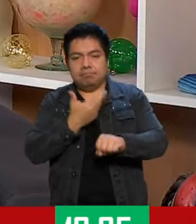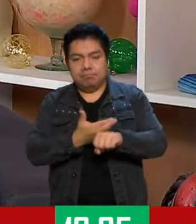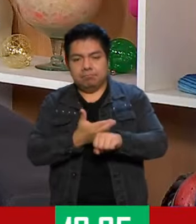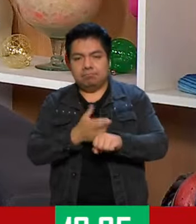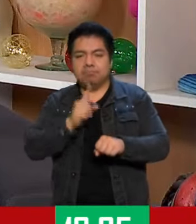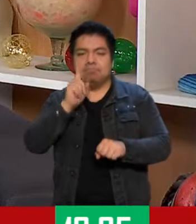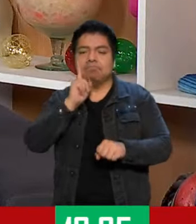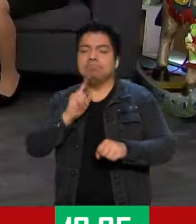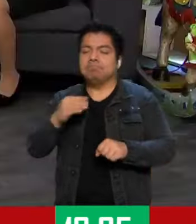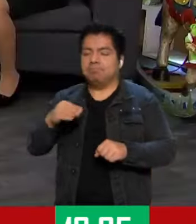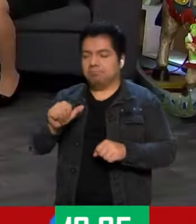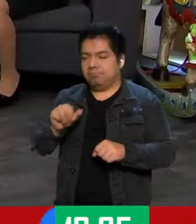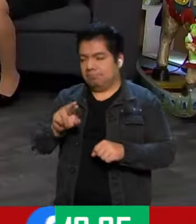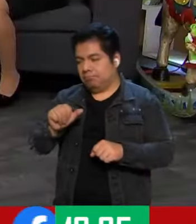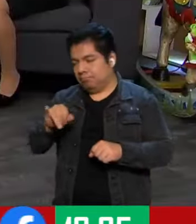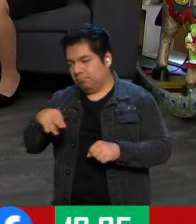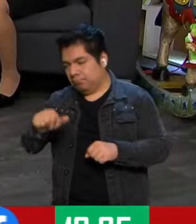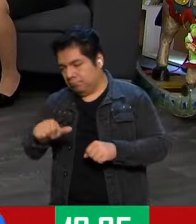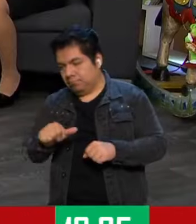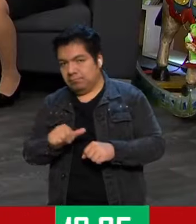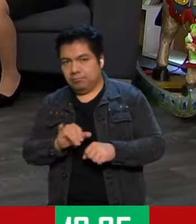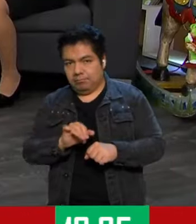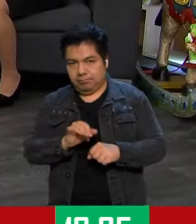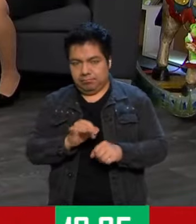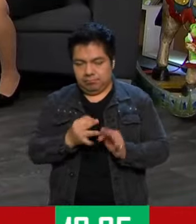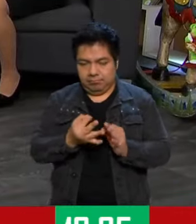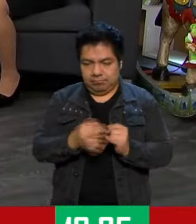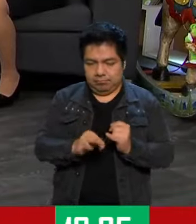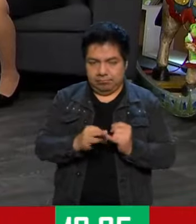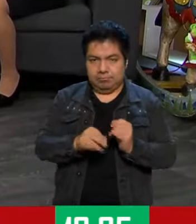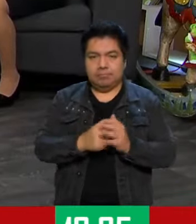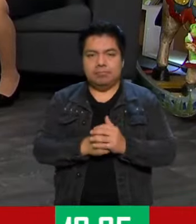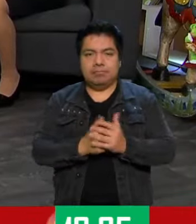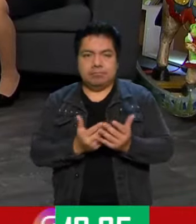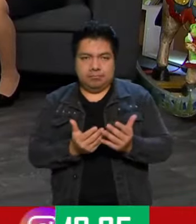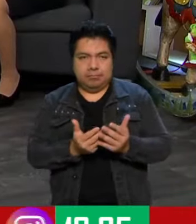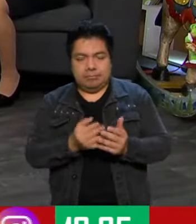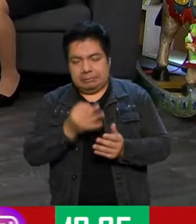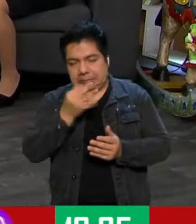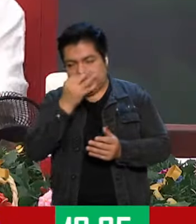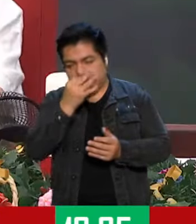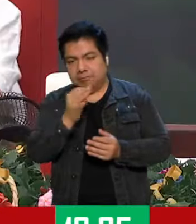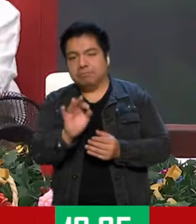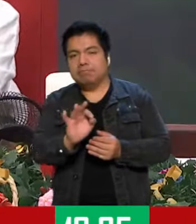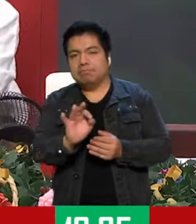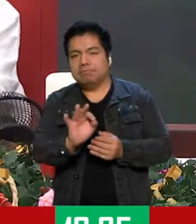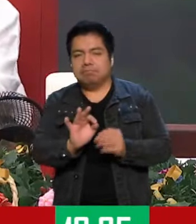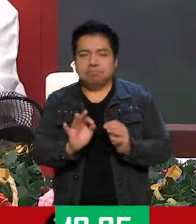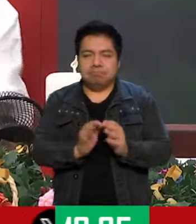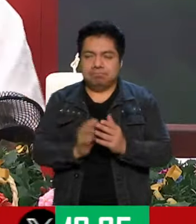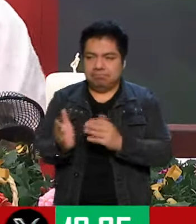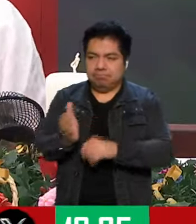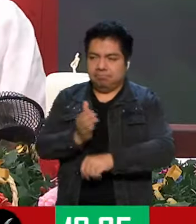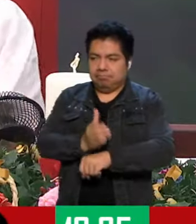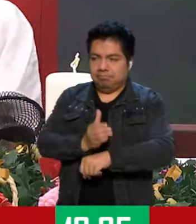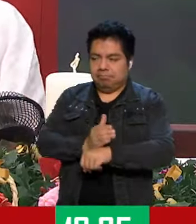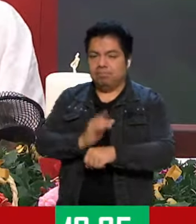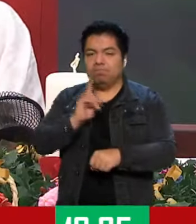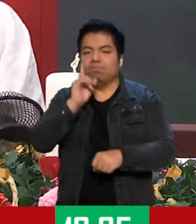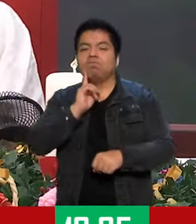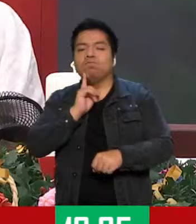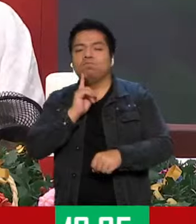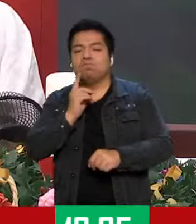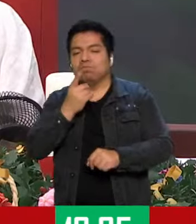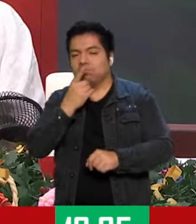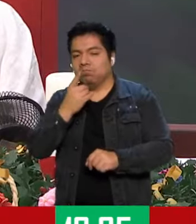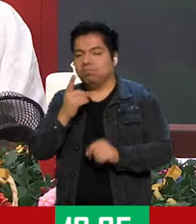por ejemplo. Qué bonito, ya falta, ¿eh? Ya me edito. Yo no sé si, si, si, si, si, este, la compañera es, te lleva a ver a